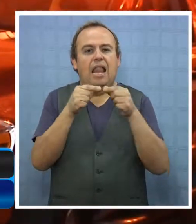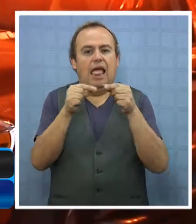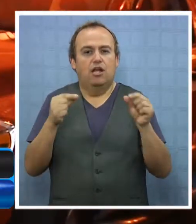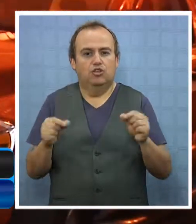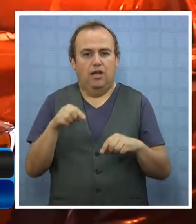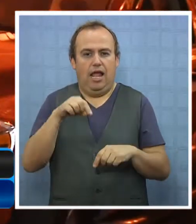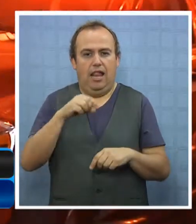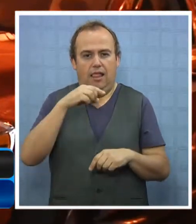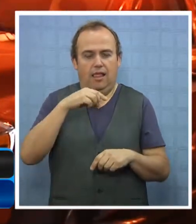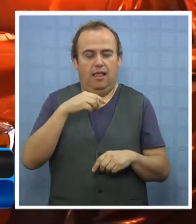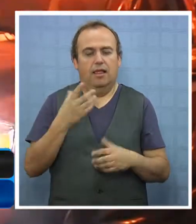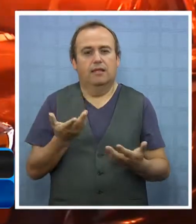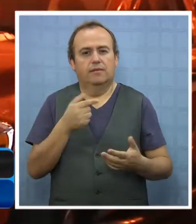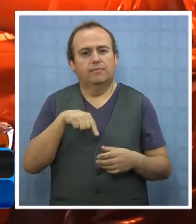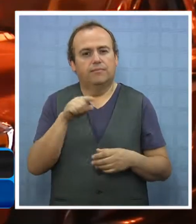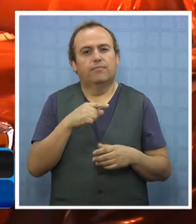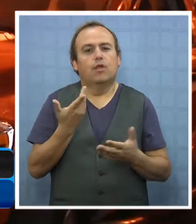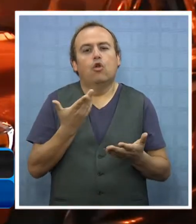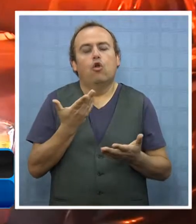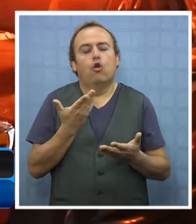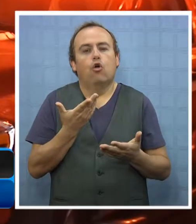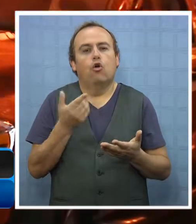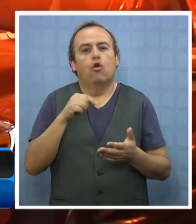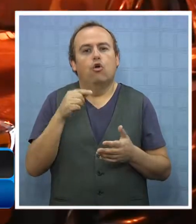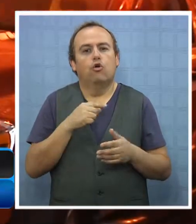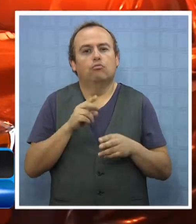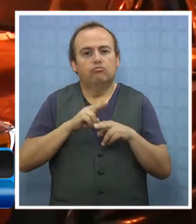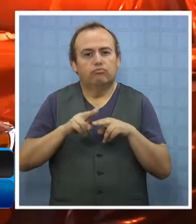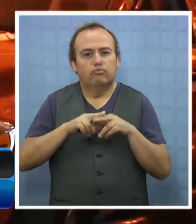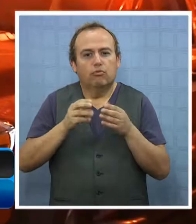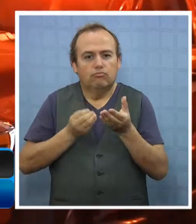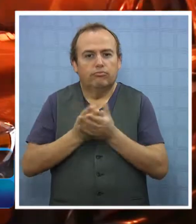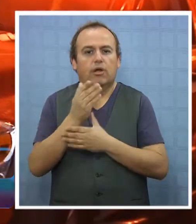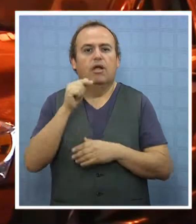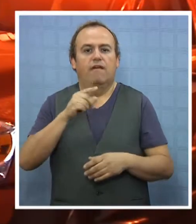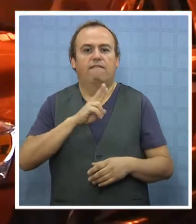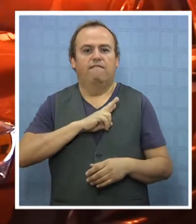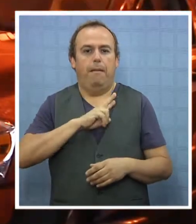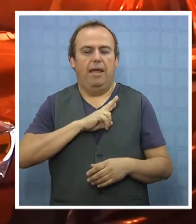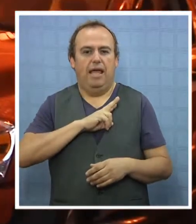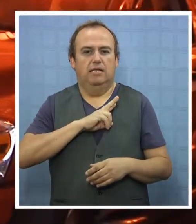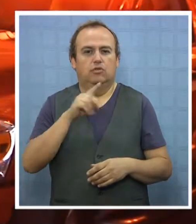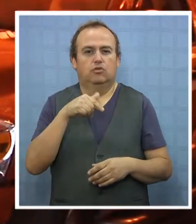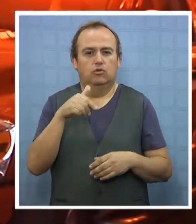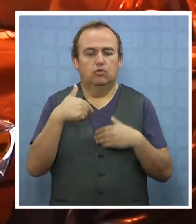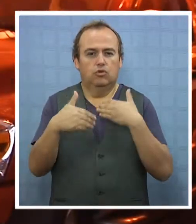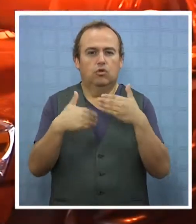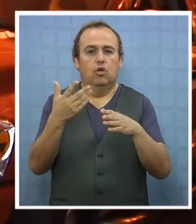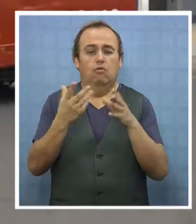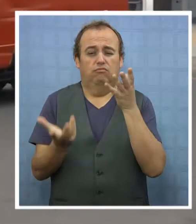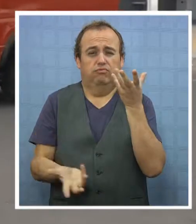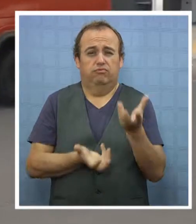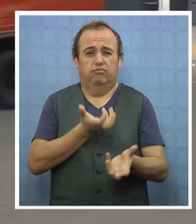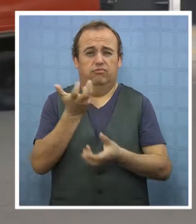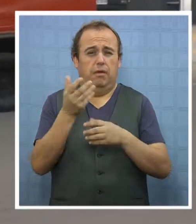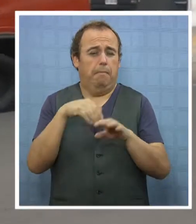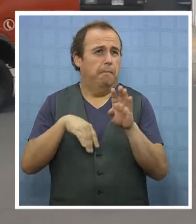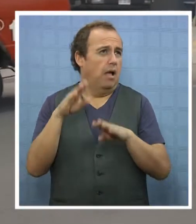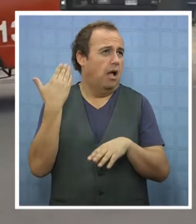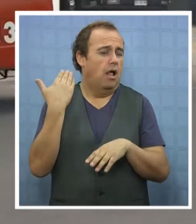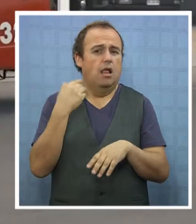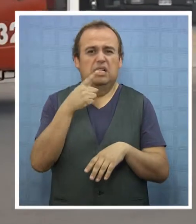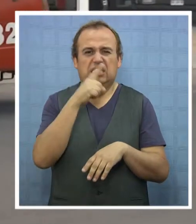Un poco inmolando la creación del Cuerpo Bomberos de Valparaíso, que se creó por un gran incendio, así llama, de 100 años.